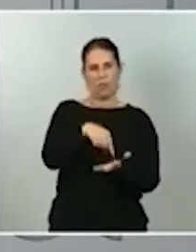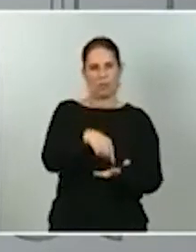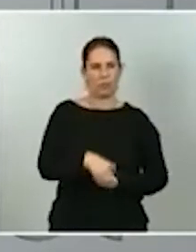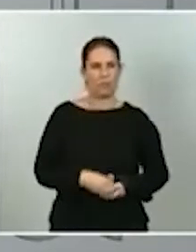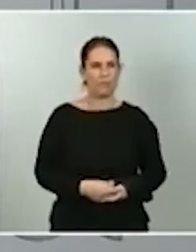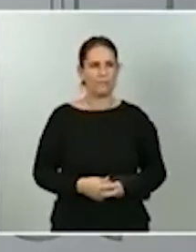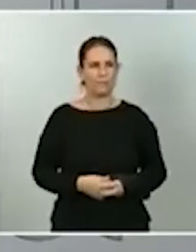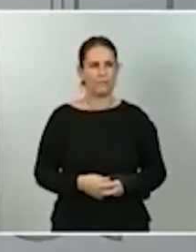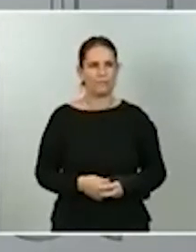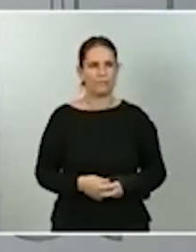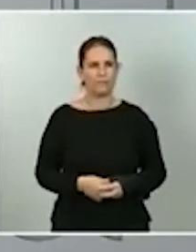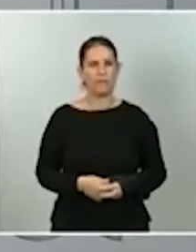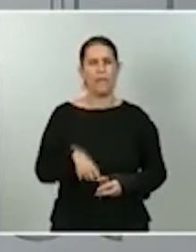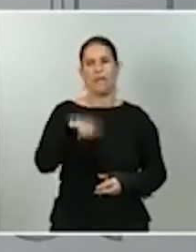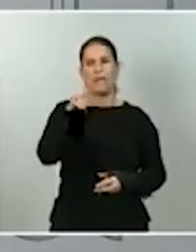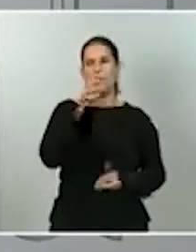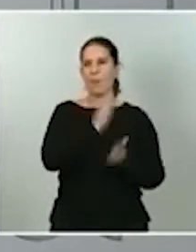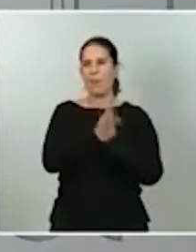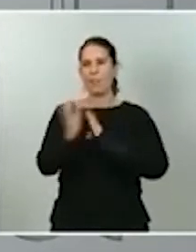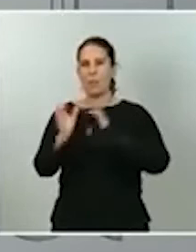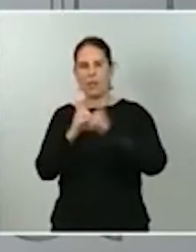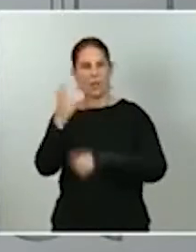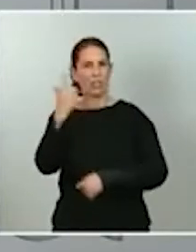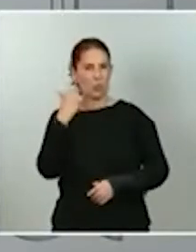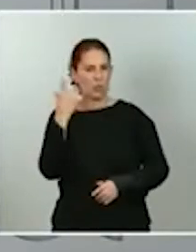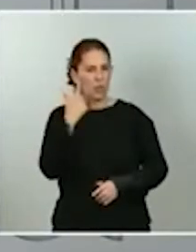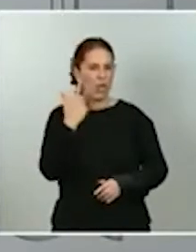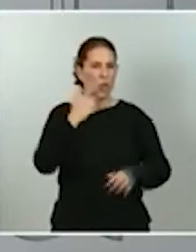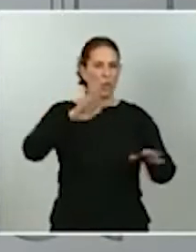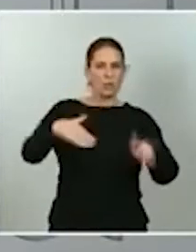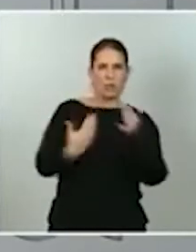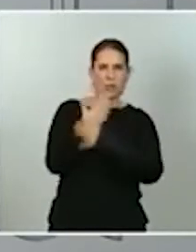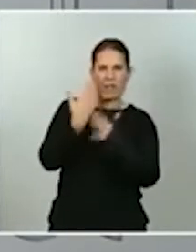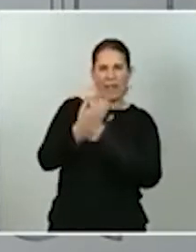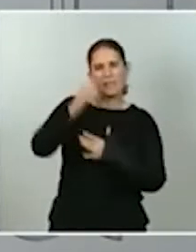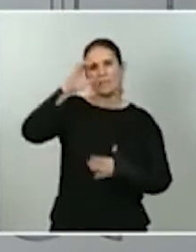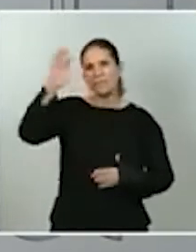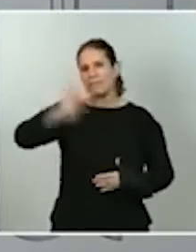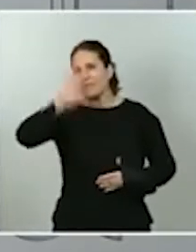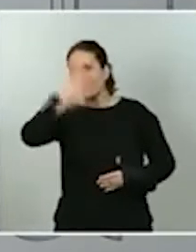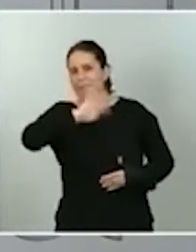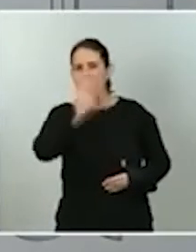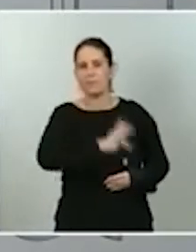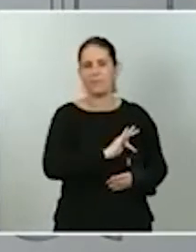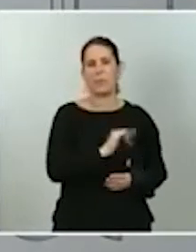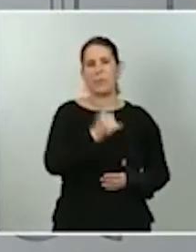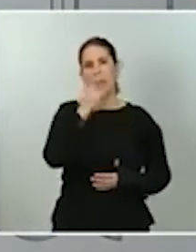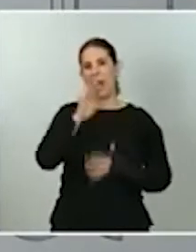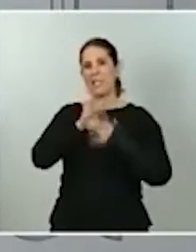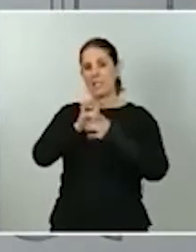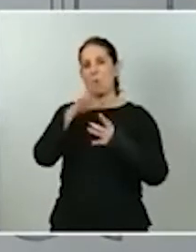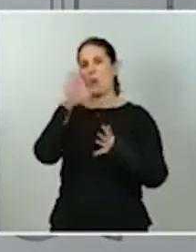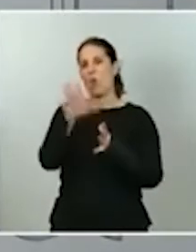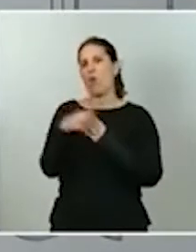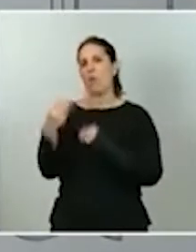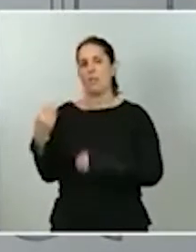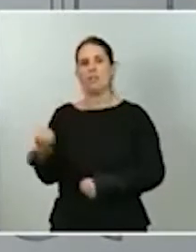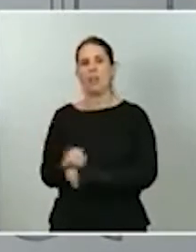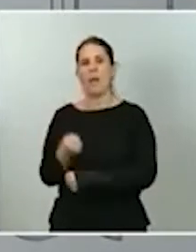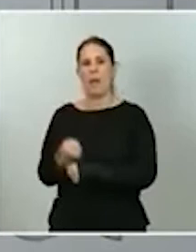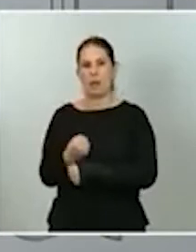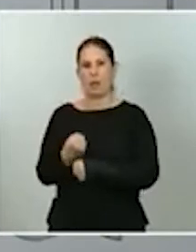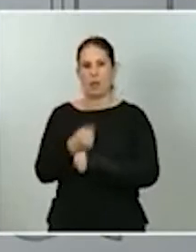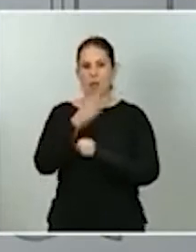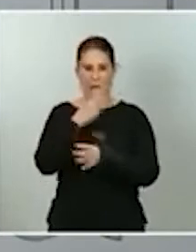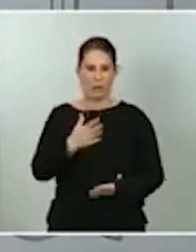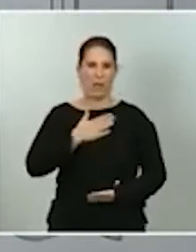de comunicación, en alguna información que sale publicada. Tiene que ver con los documentos de trabajo que este Gobierno maneja, en el que,